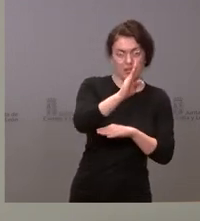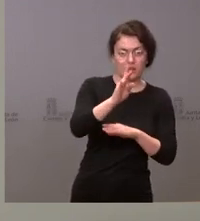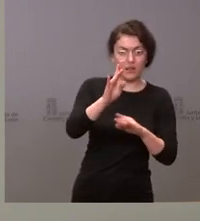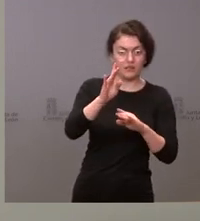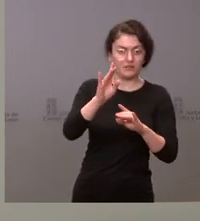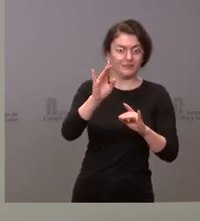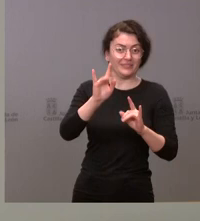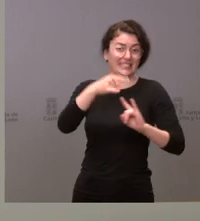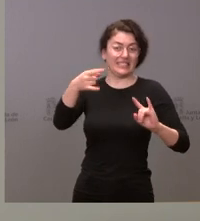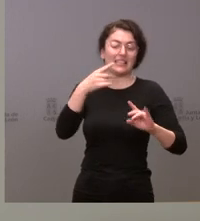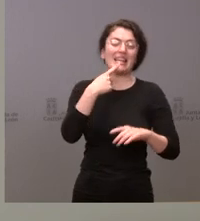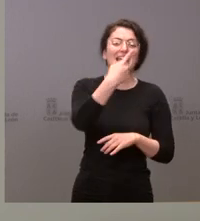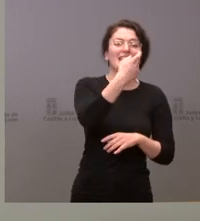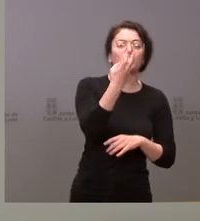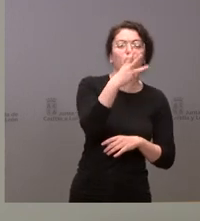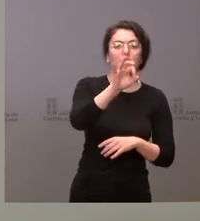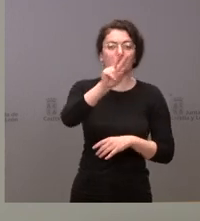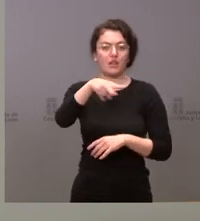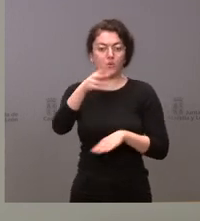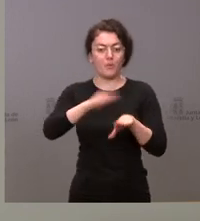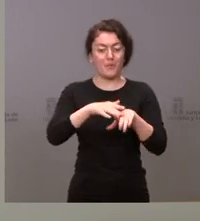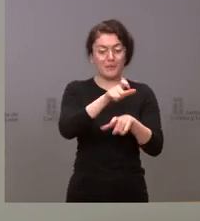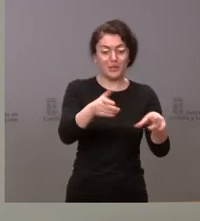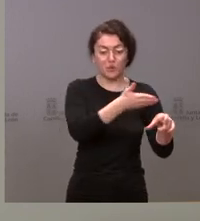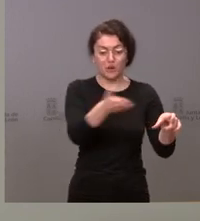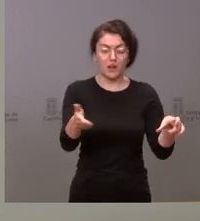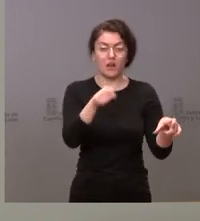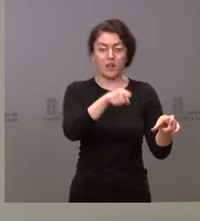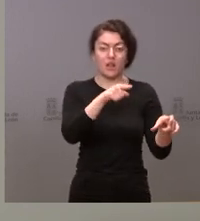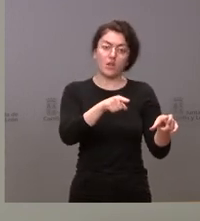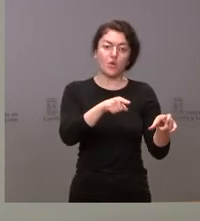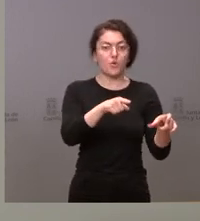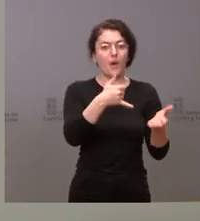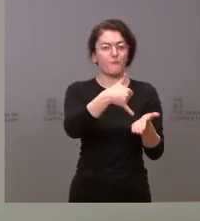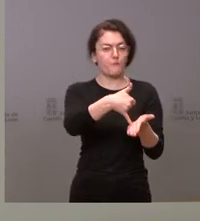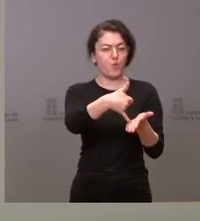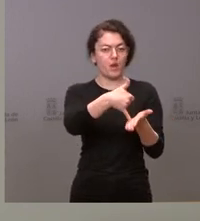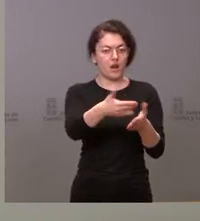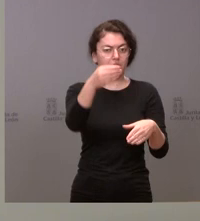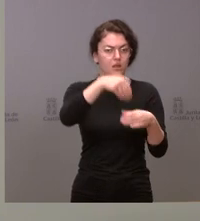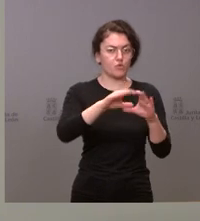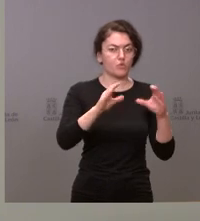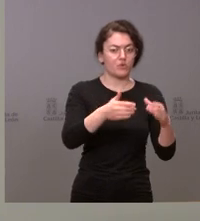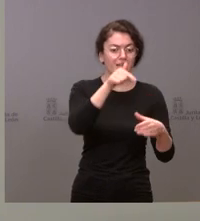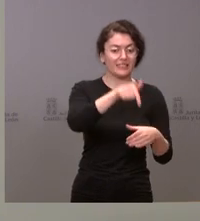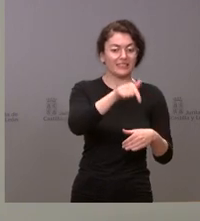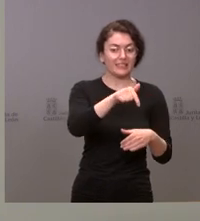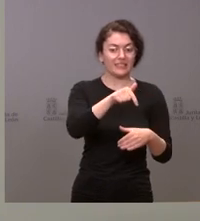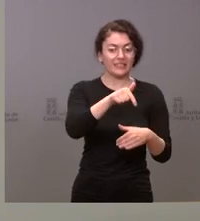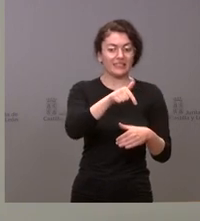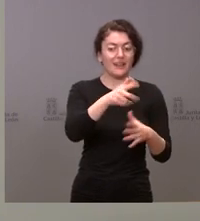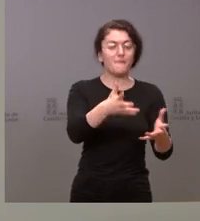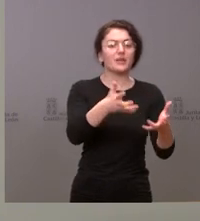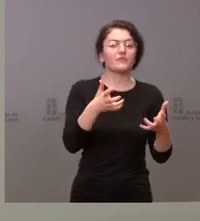para una serie de personas, consumidores vulnerables severos en la comunidad, de las cuales se beneficiaron alrededor de